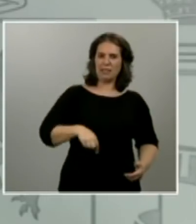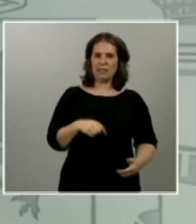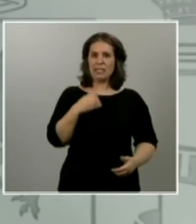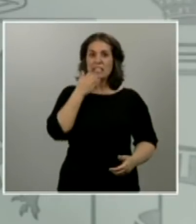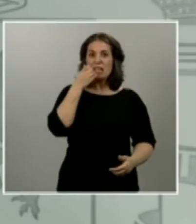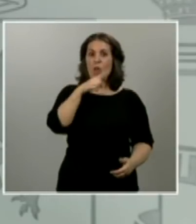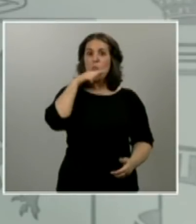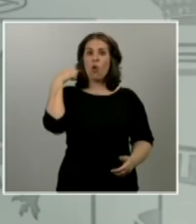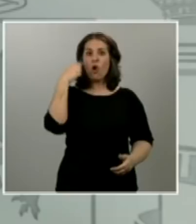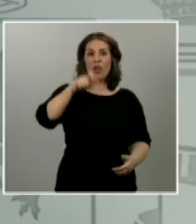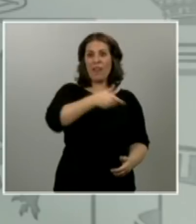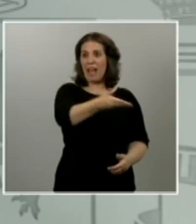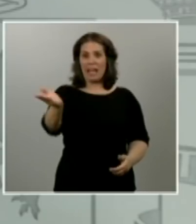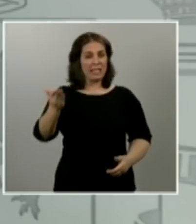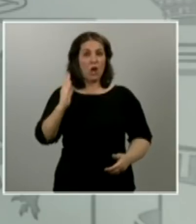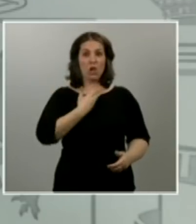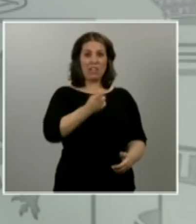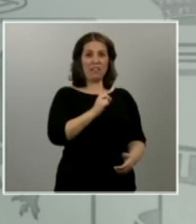es que no mereces llamarte humano.